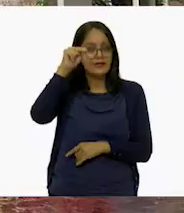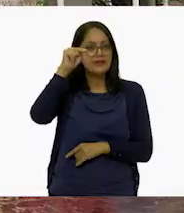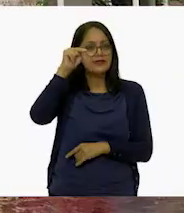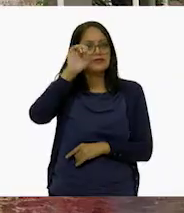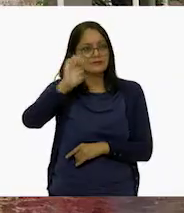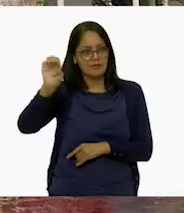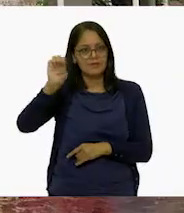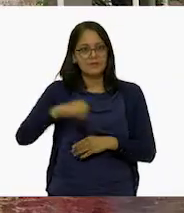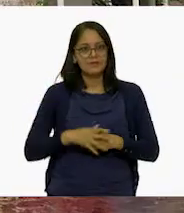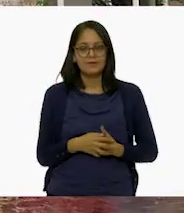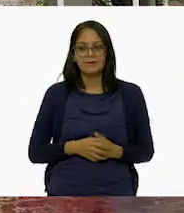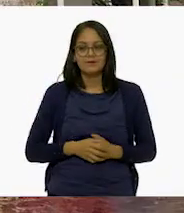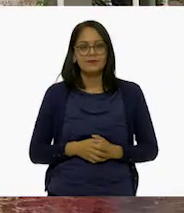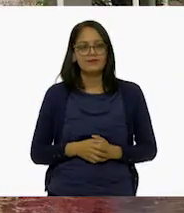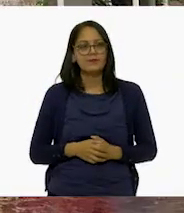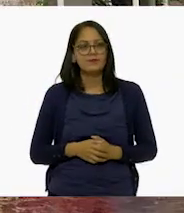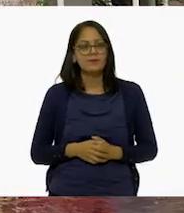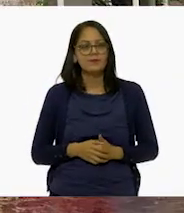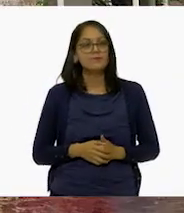Noreste.